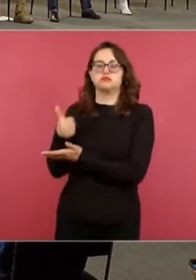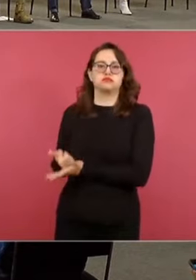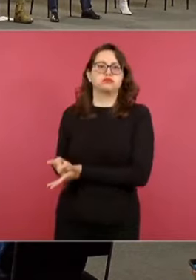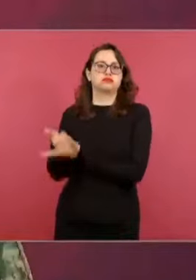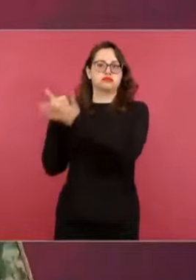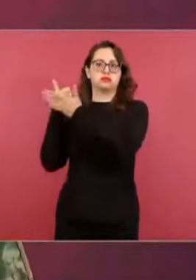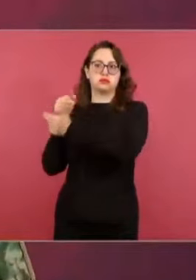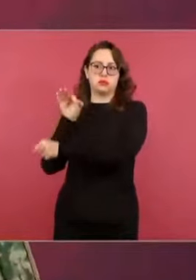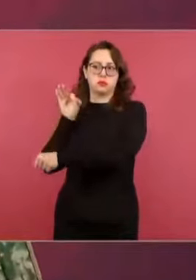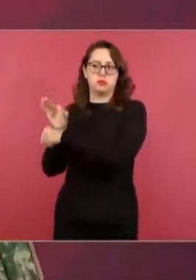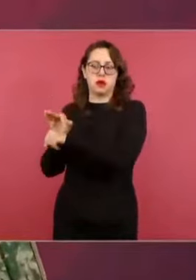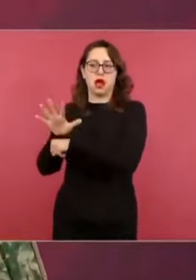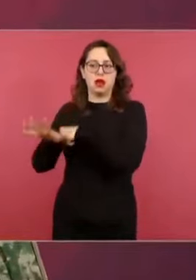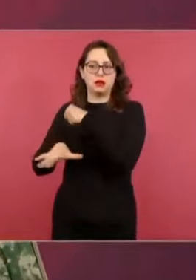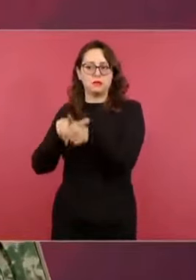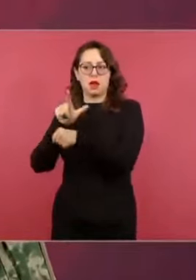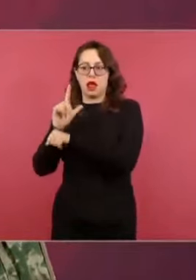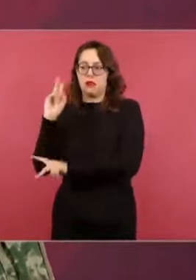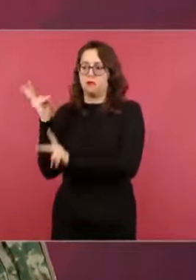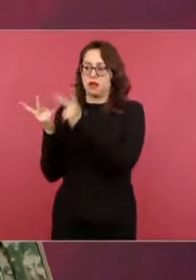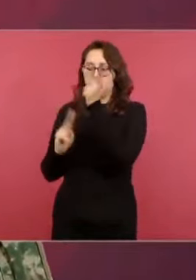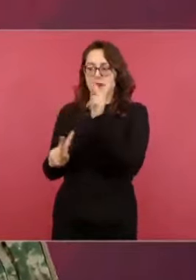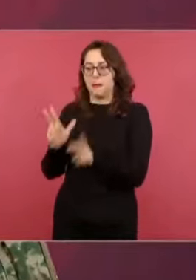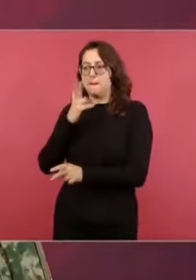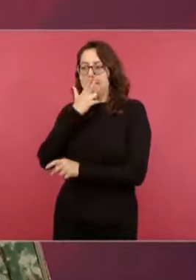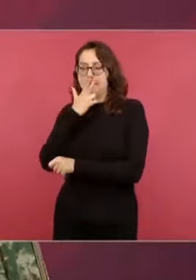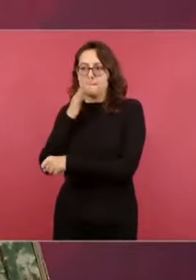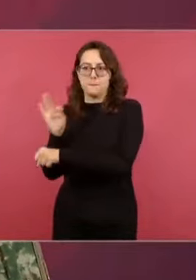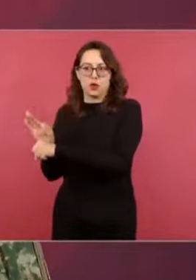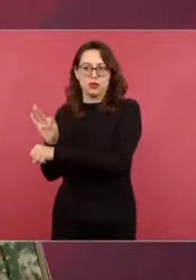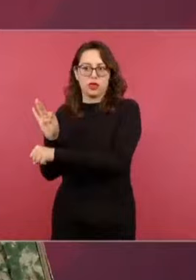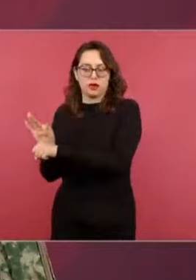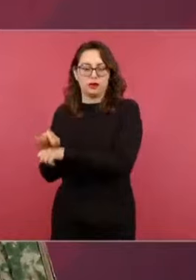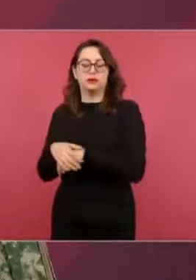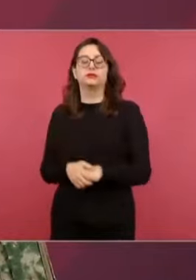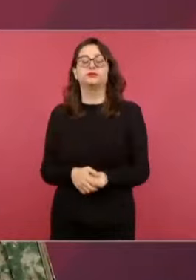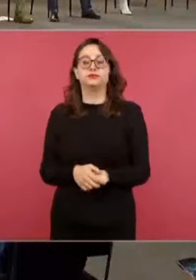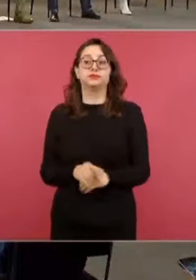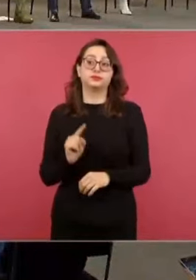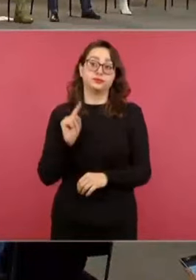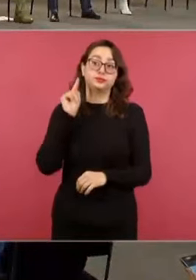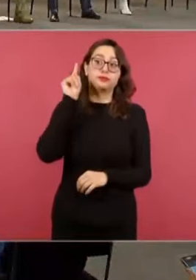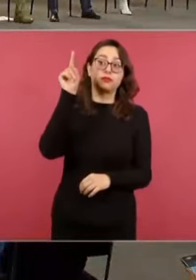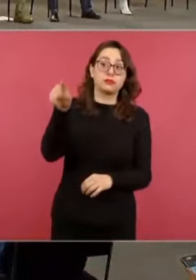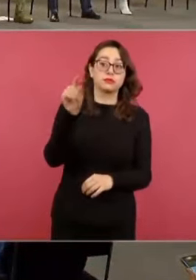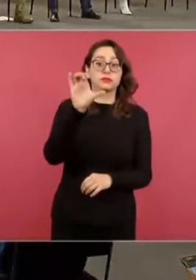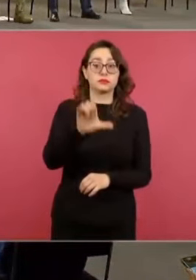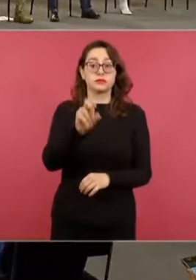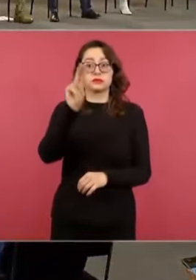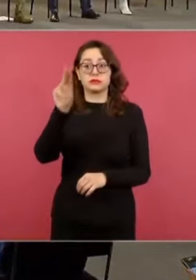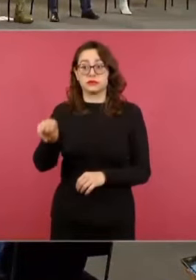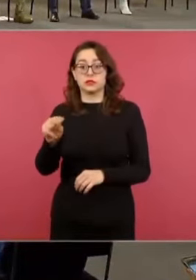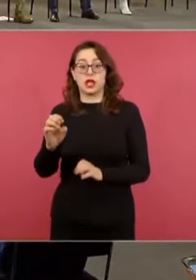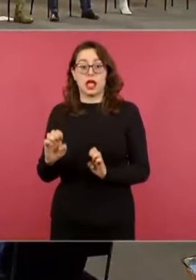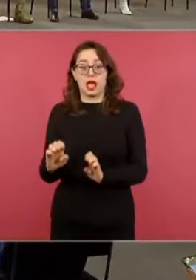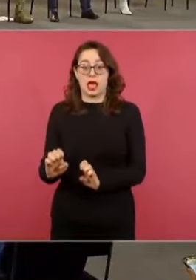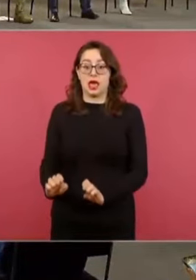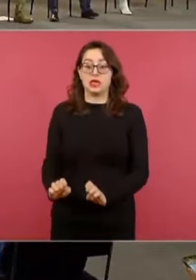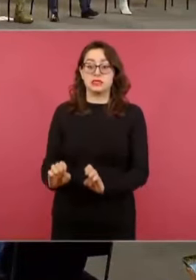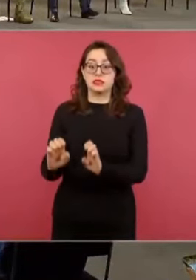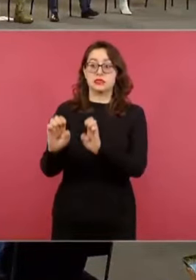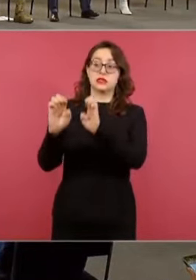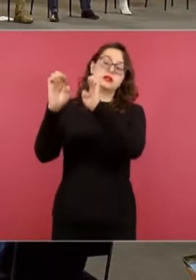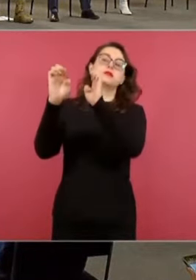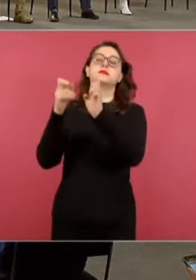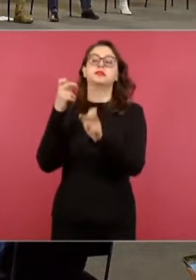de flora y fauna. Asimismo, se materializa en la ciudad de Cancún la construcción del edificio corporativo de zona para la